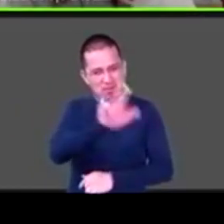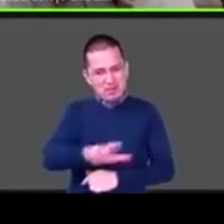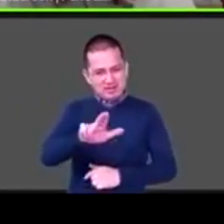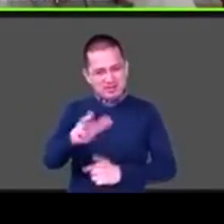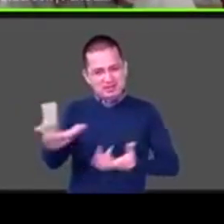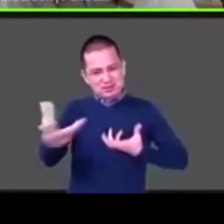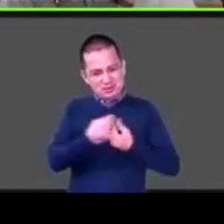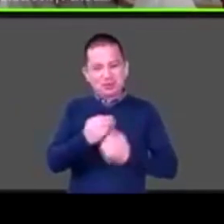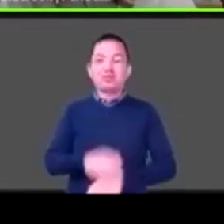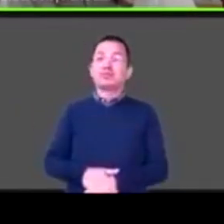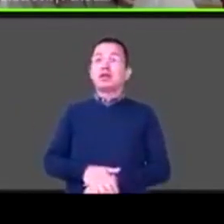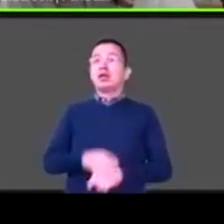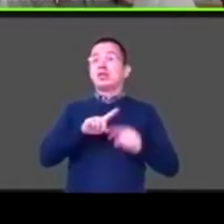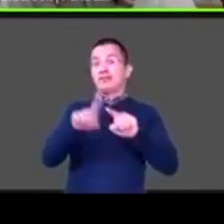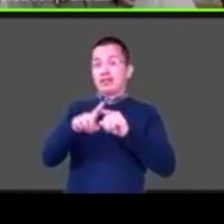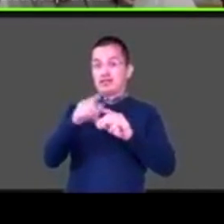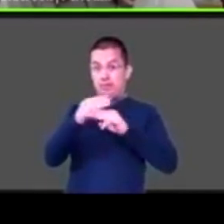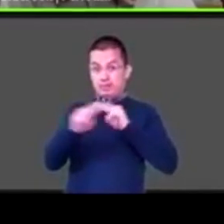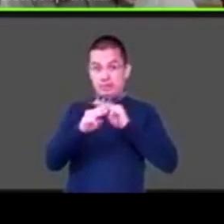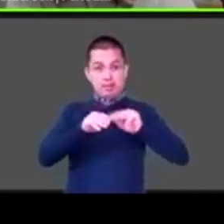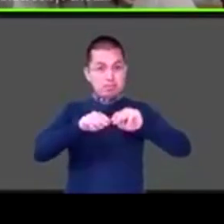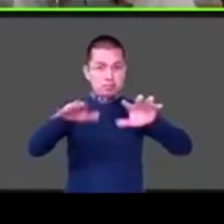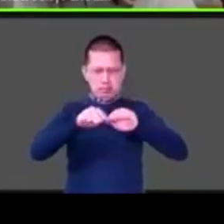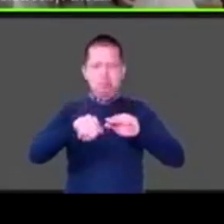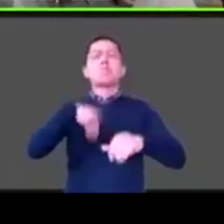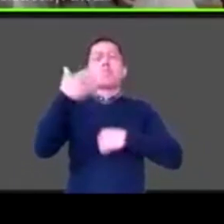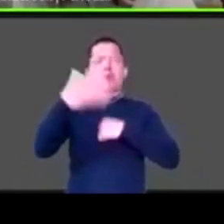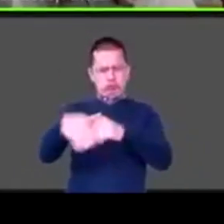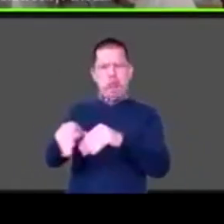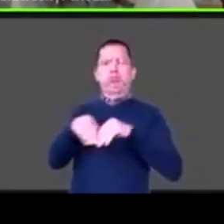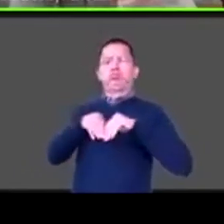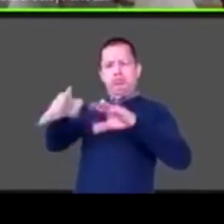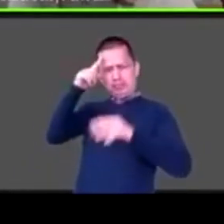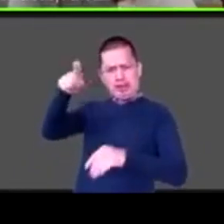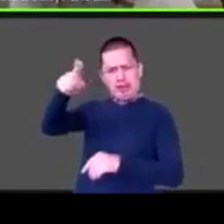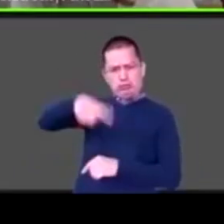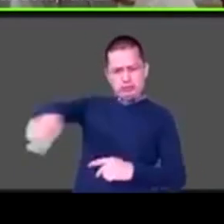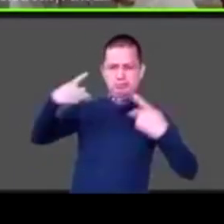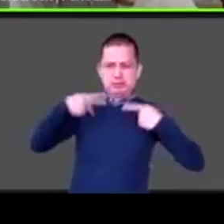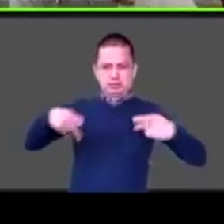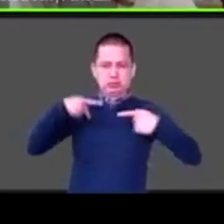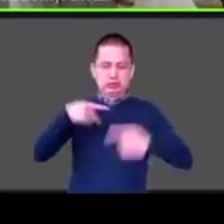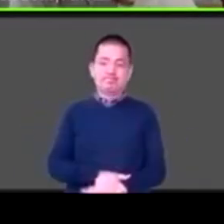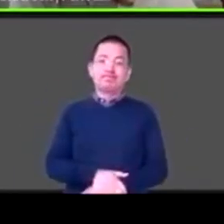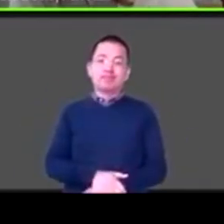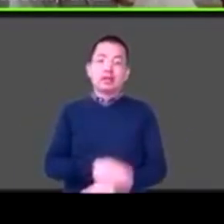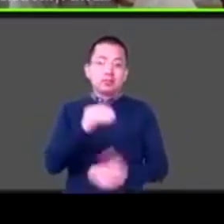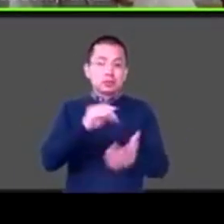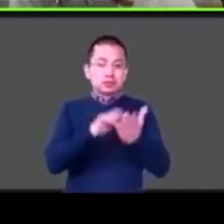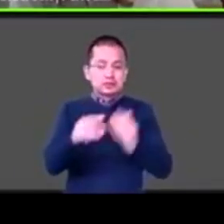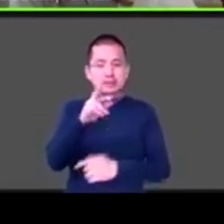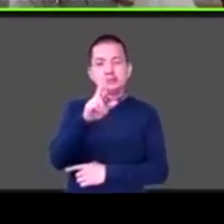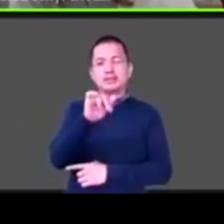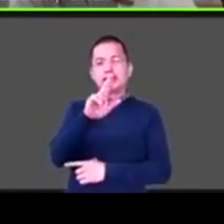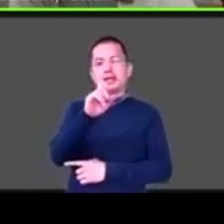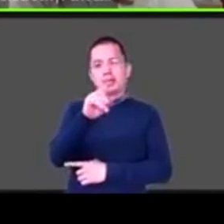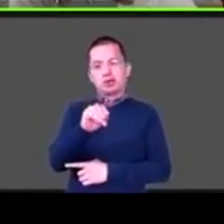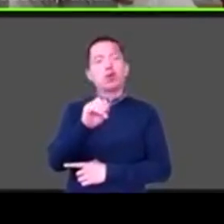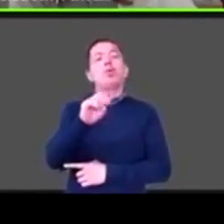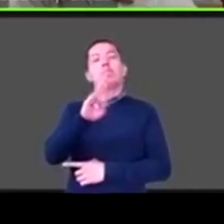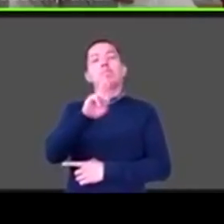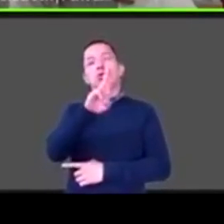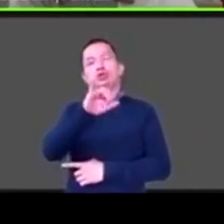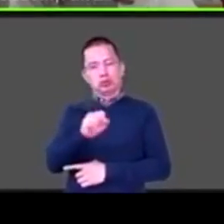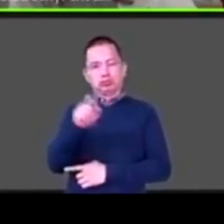se comparta como les decía recién va a estar disponible para el público después de este conversatorio agradezco mucho a Ricardo Bucio que es el secretario ejecutivo de Sipina por